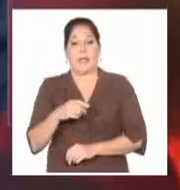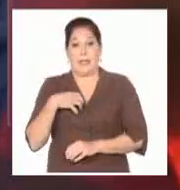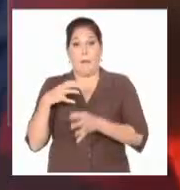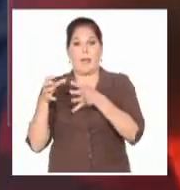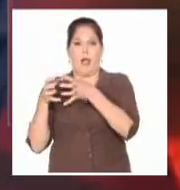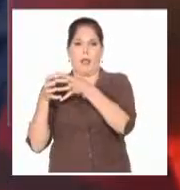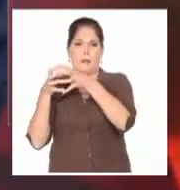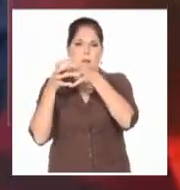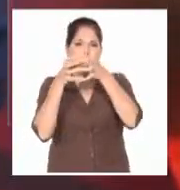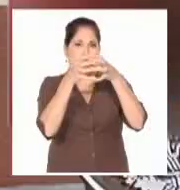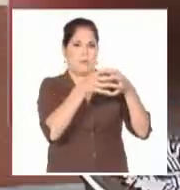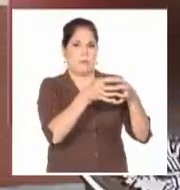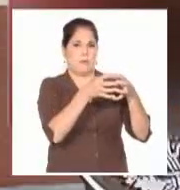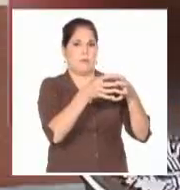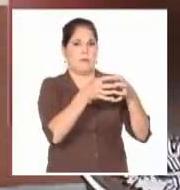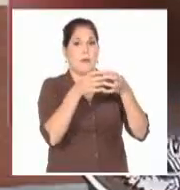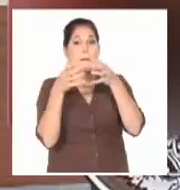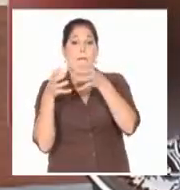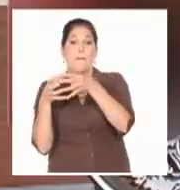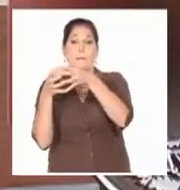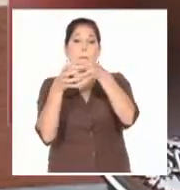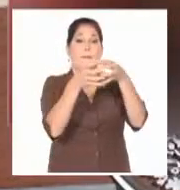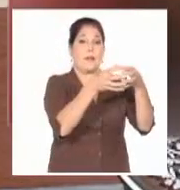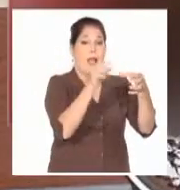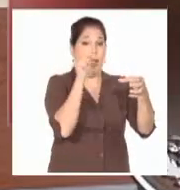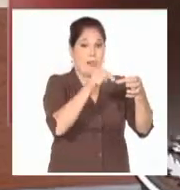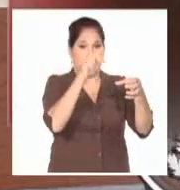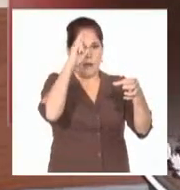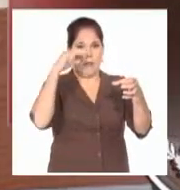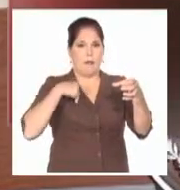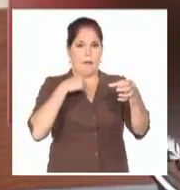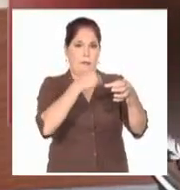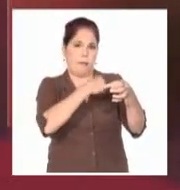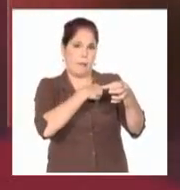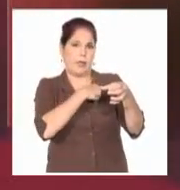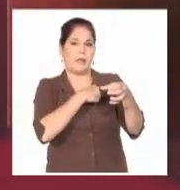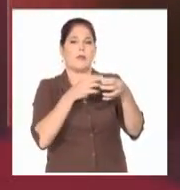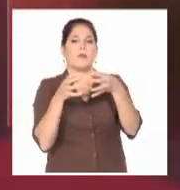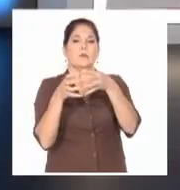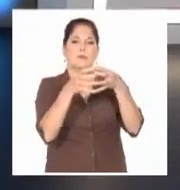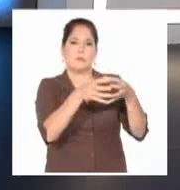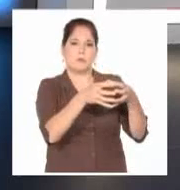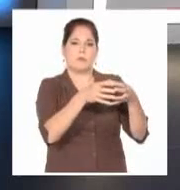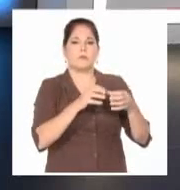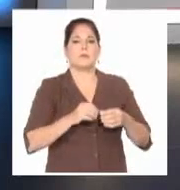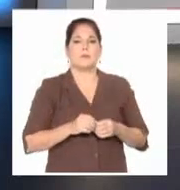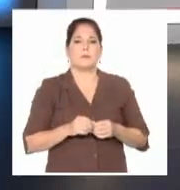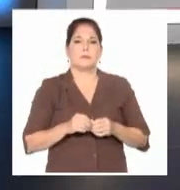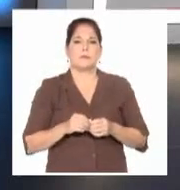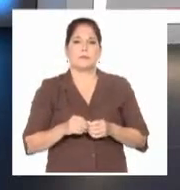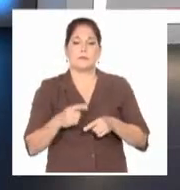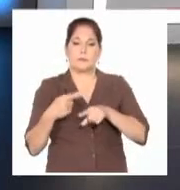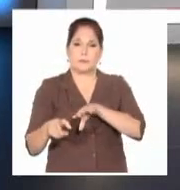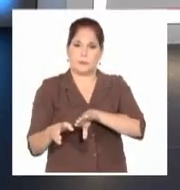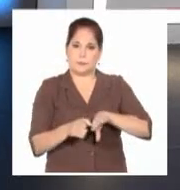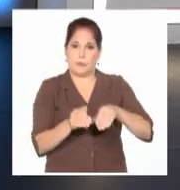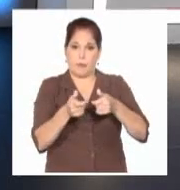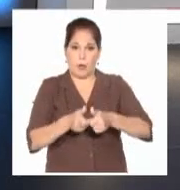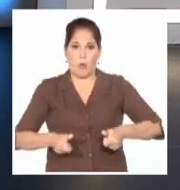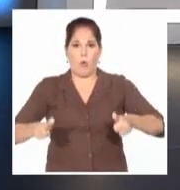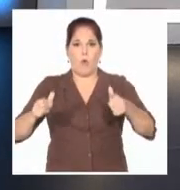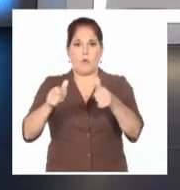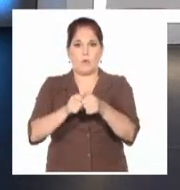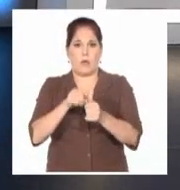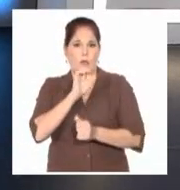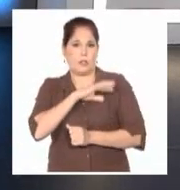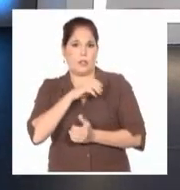de médicos del IMSS-Bienestar. El Consejo Constitucional de Chile